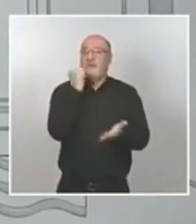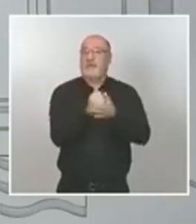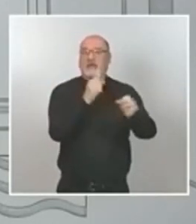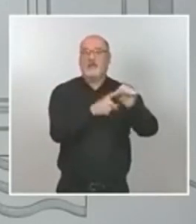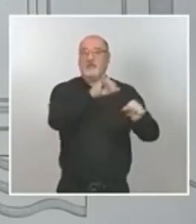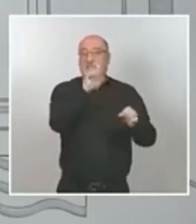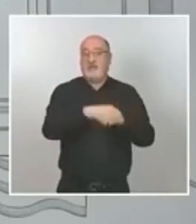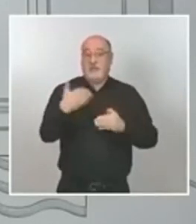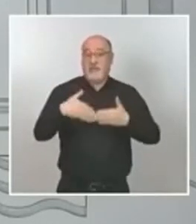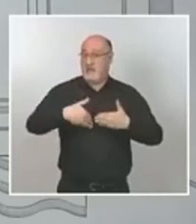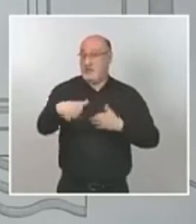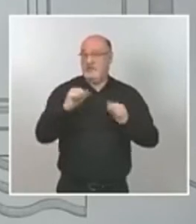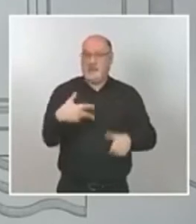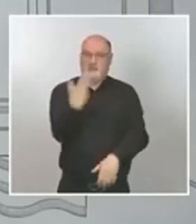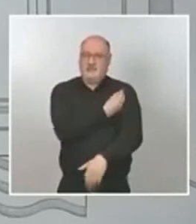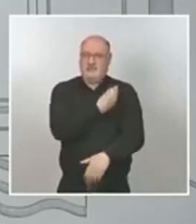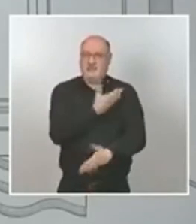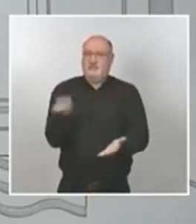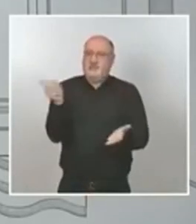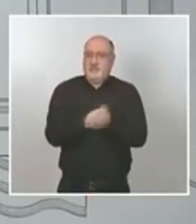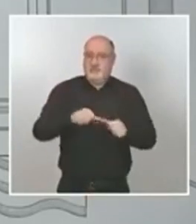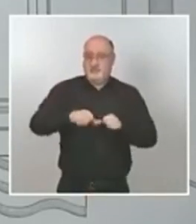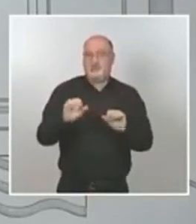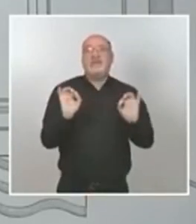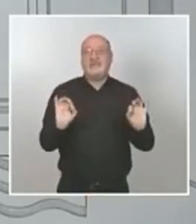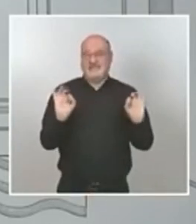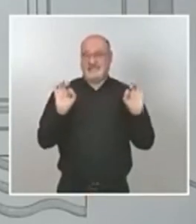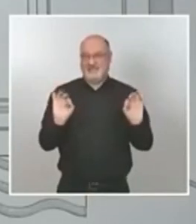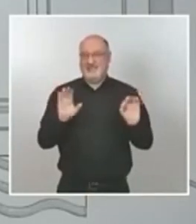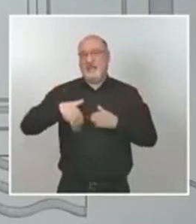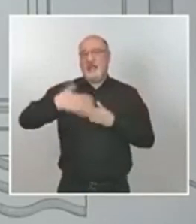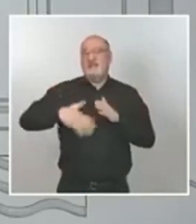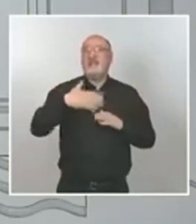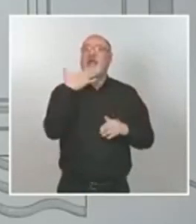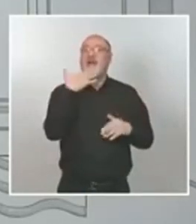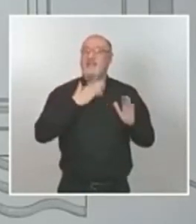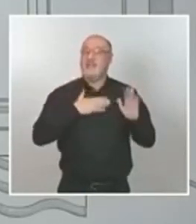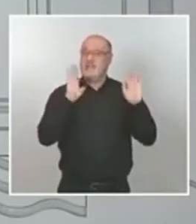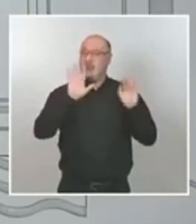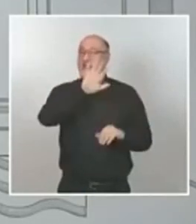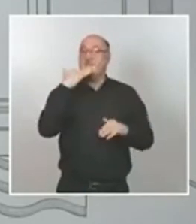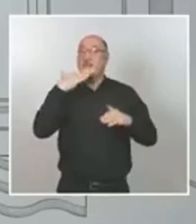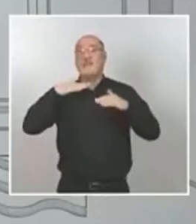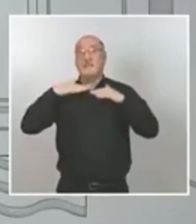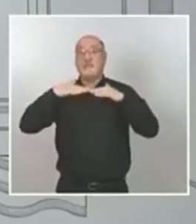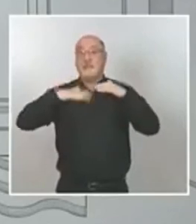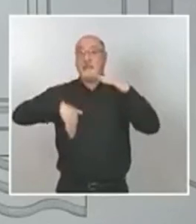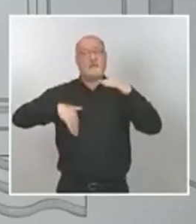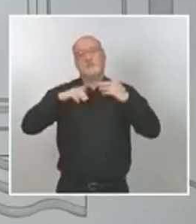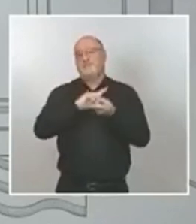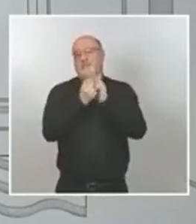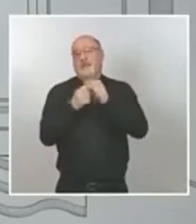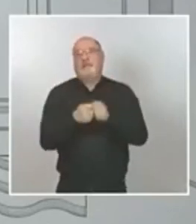comentado de AstraZeneca se suprime el límite de edad establecido a 55 años y se amplía hasta los